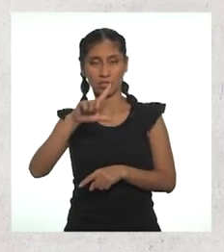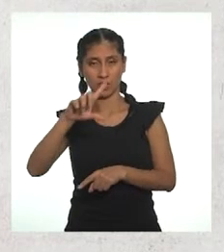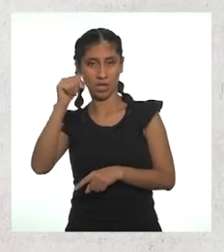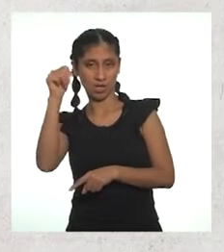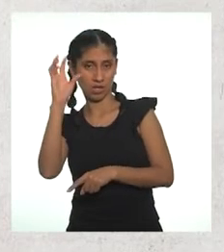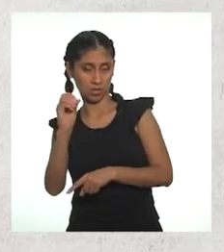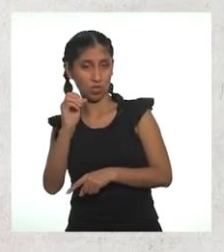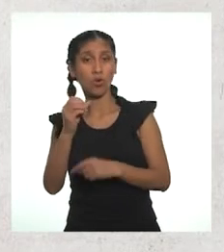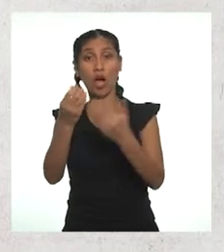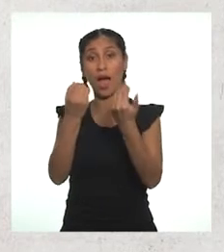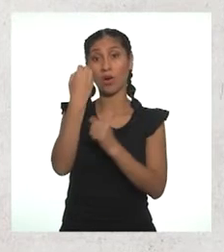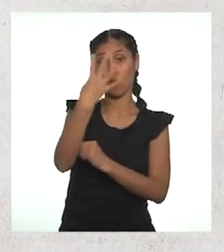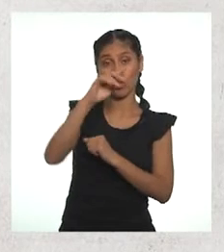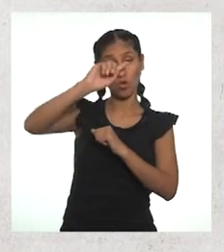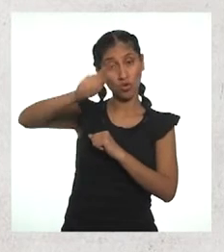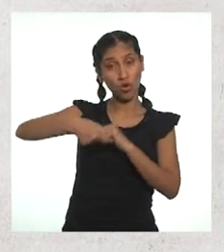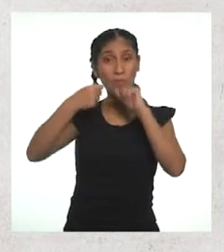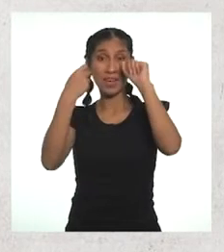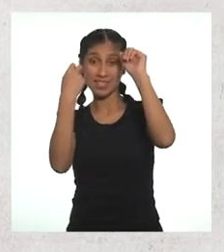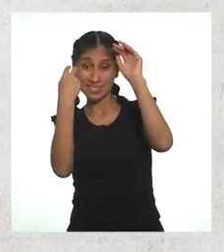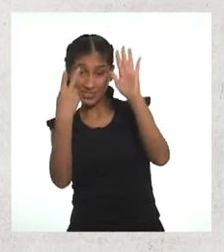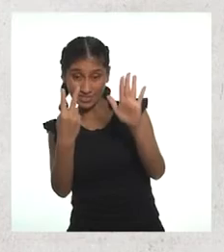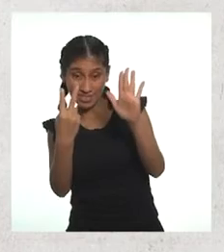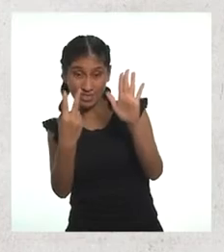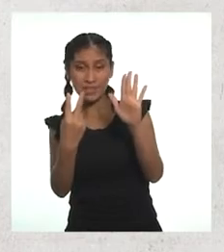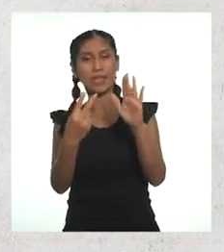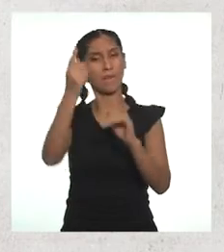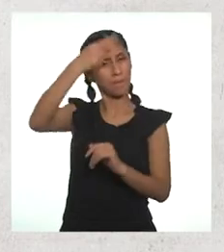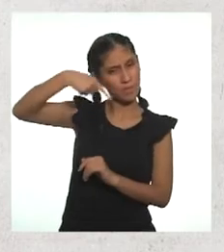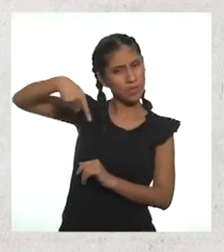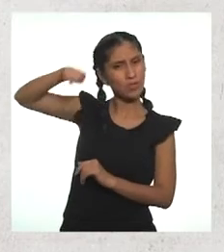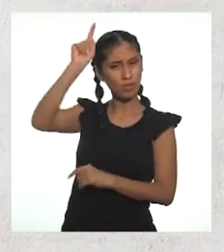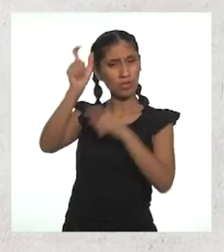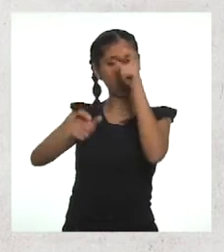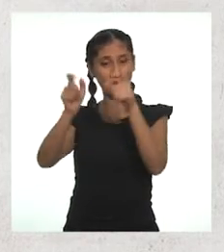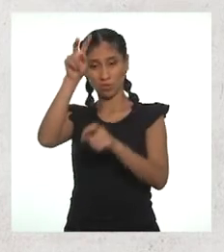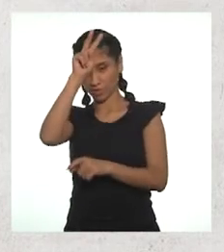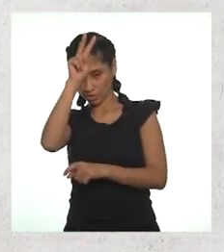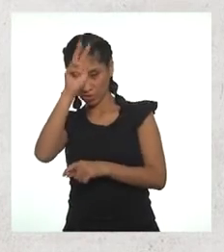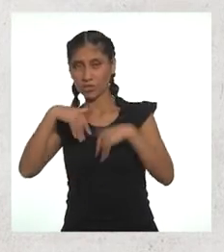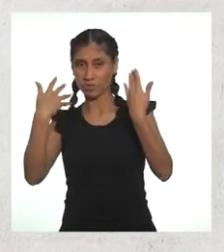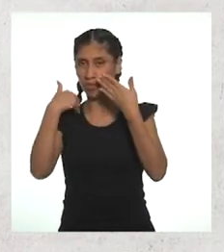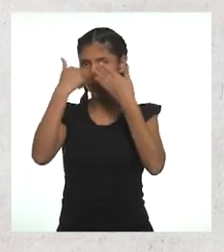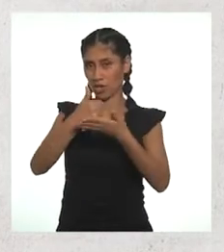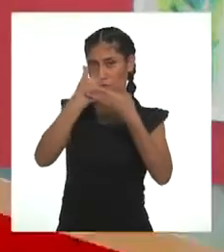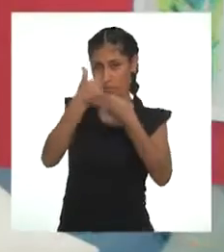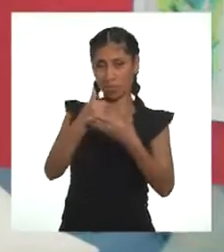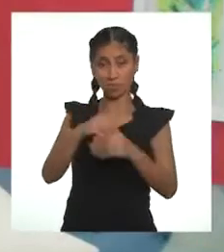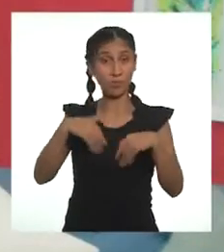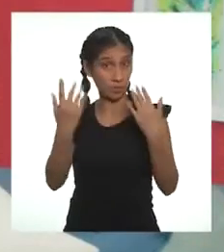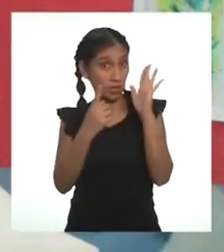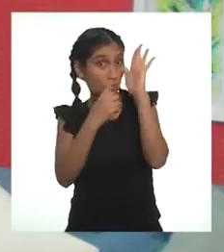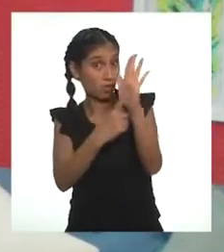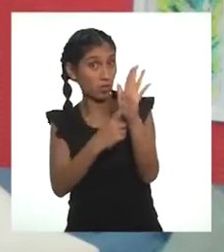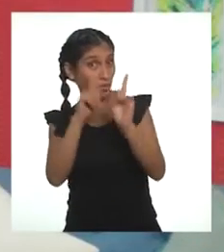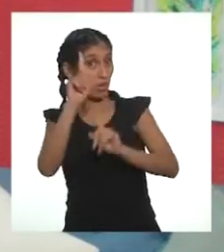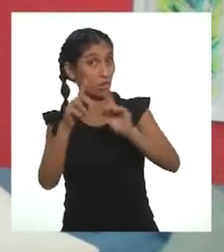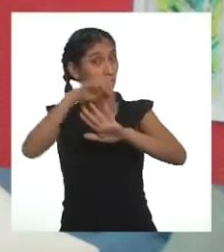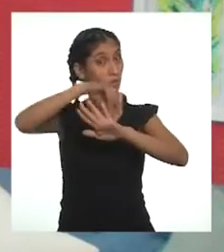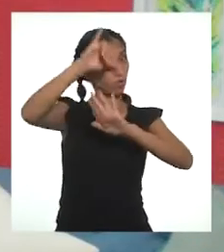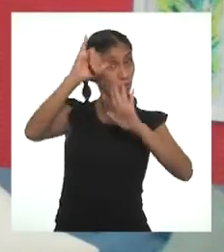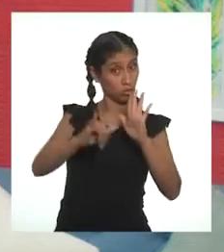,07,7 millones de peruanos beneficiados, respectivamente. ¿Y nos podrían mostrar